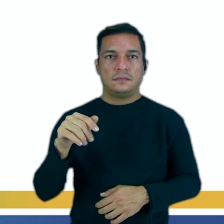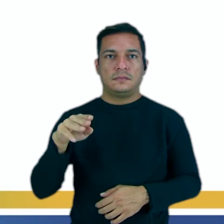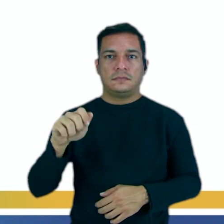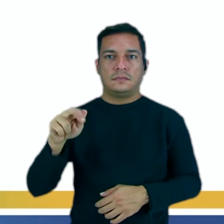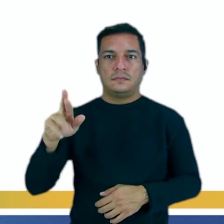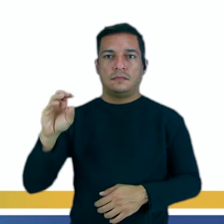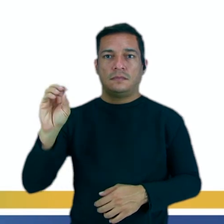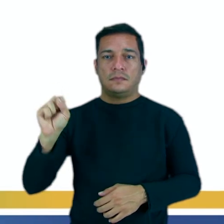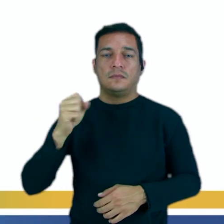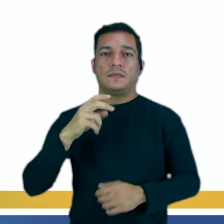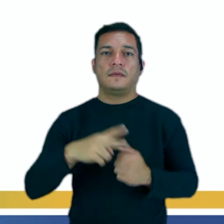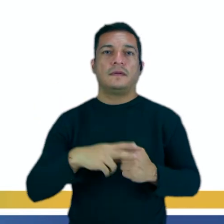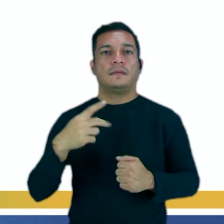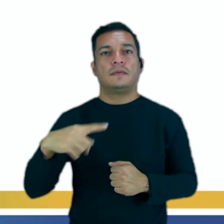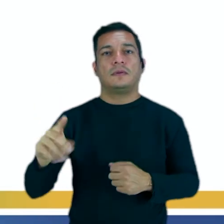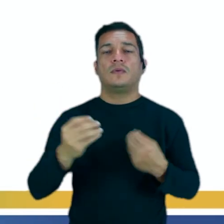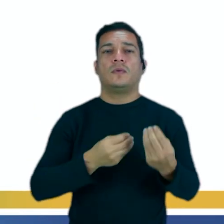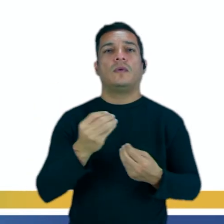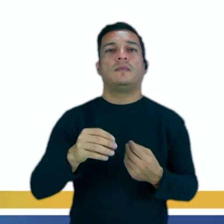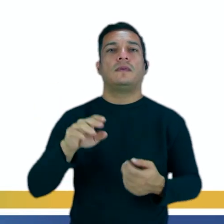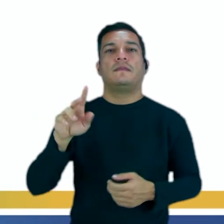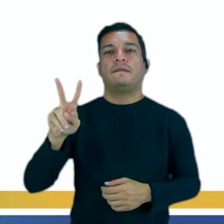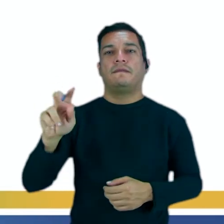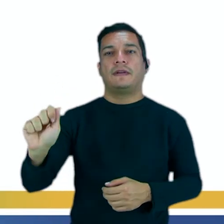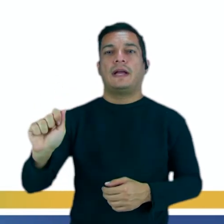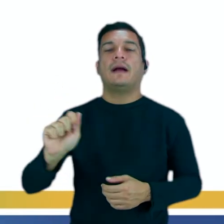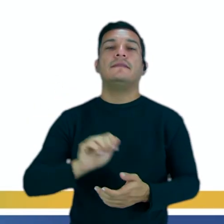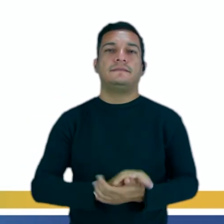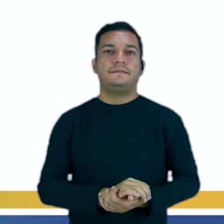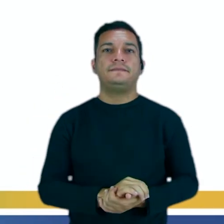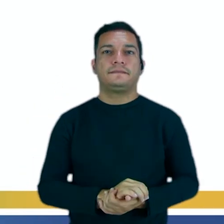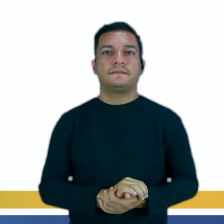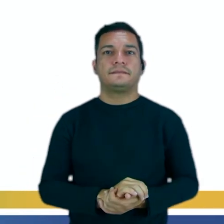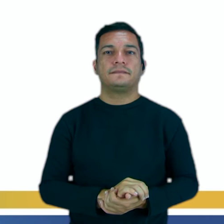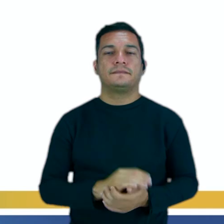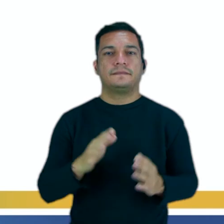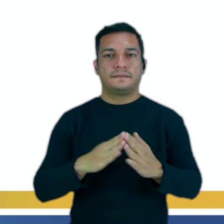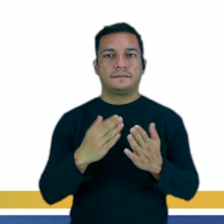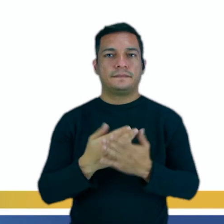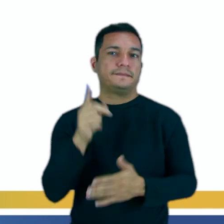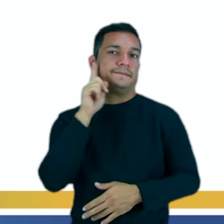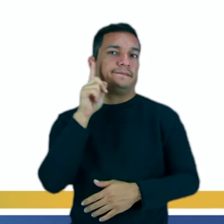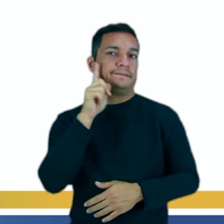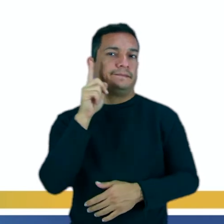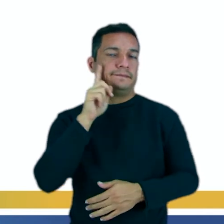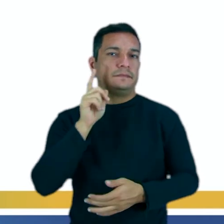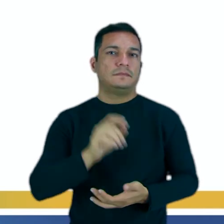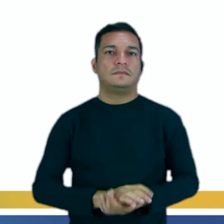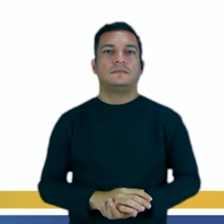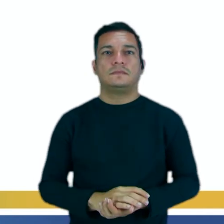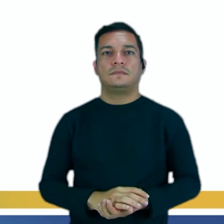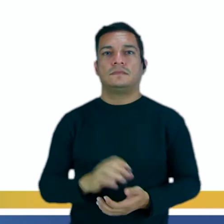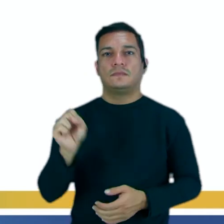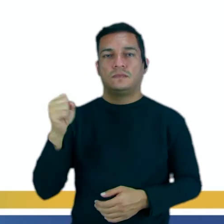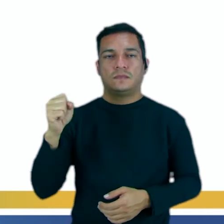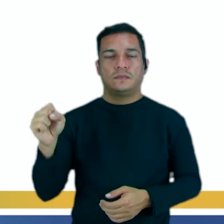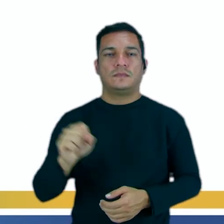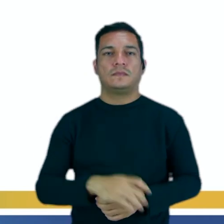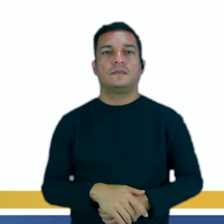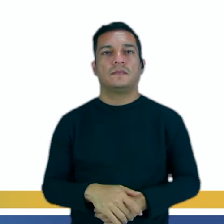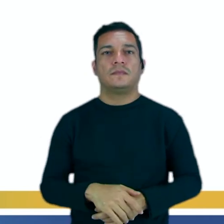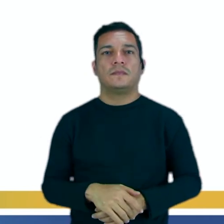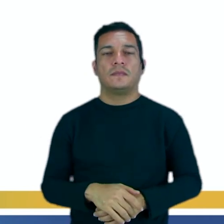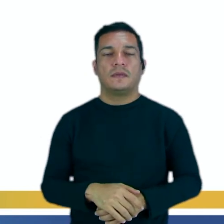Marcos, verbo y, ¿cómo sería? Marcos, va a la escuela todos los días. Y número ocho,